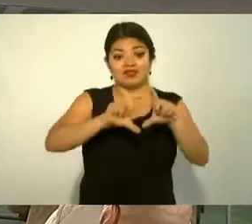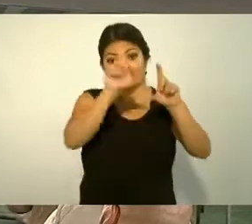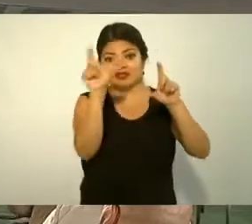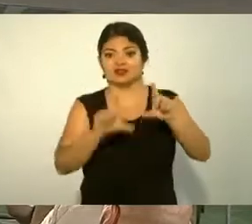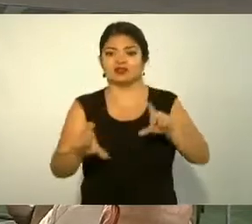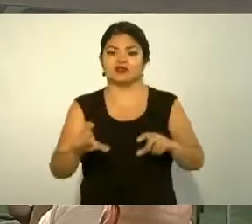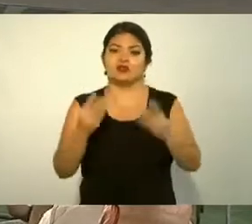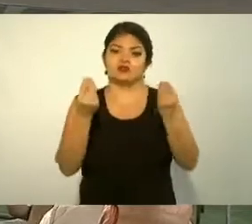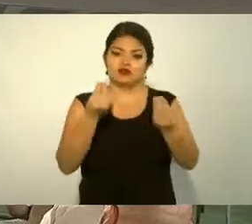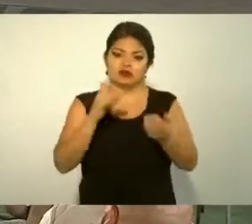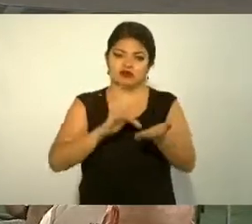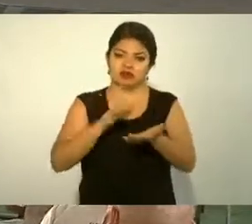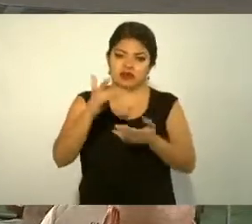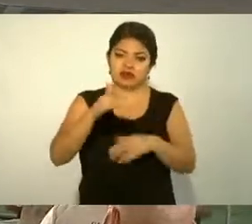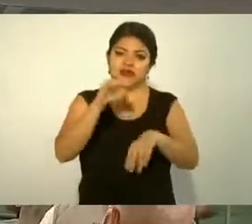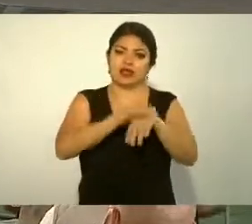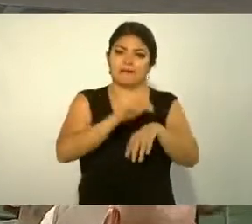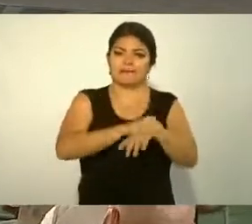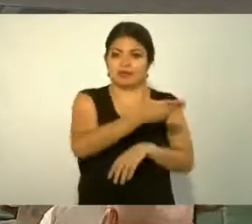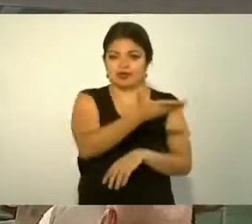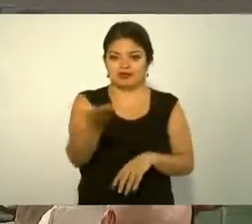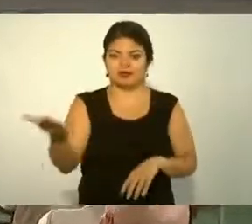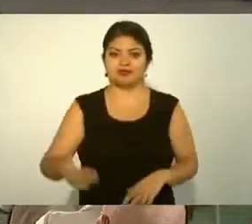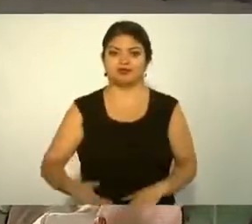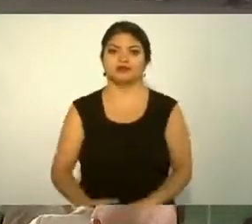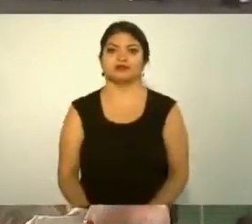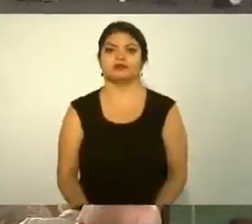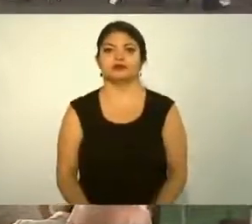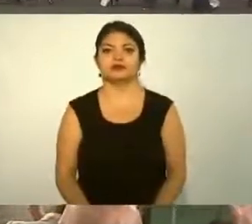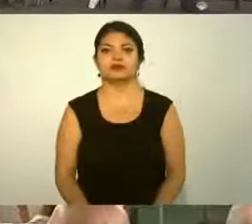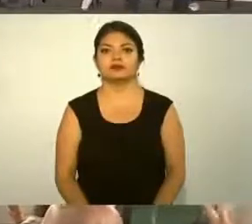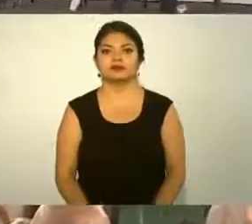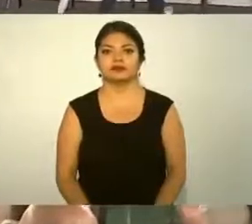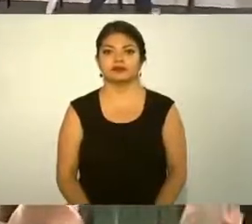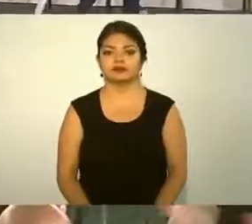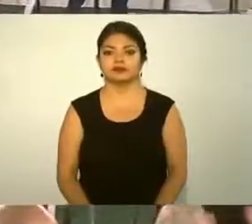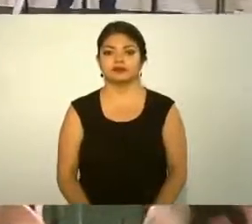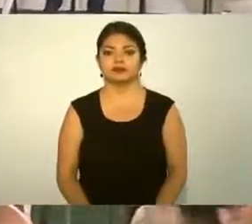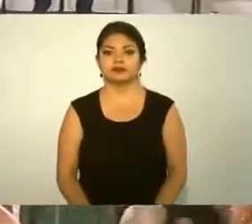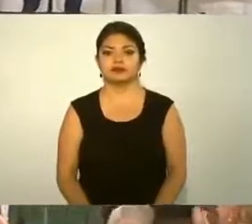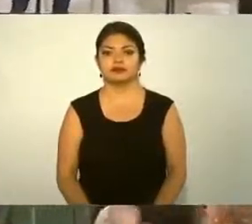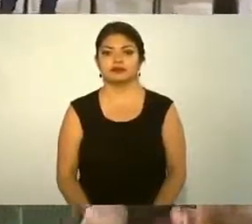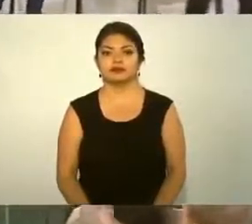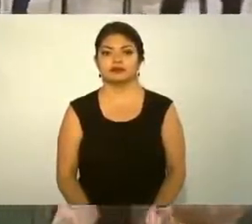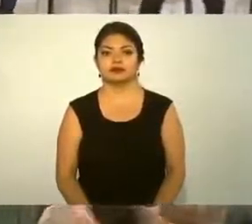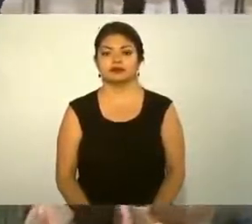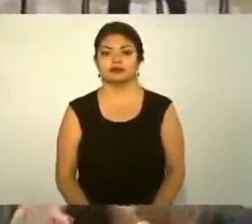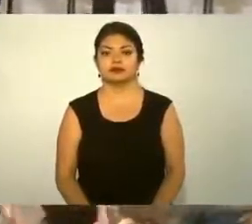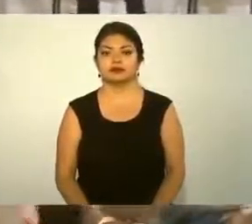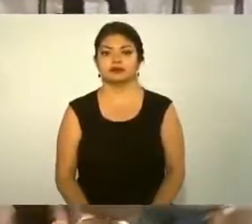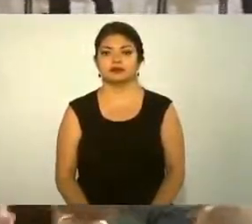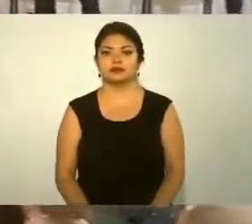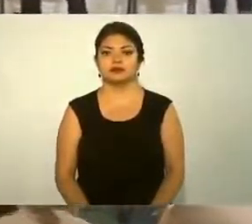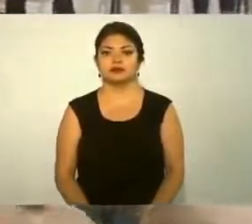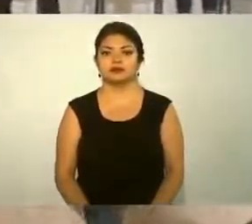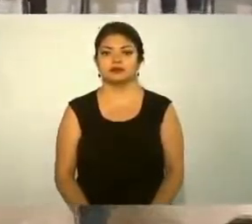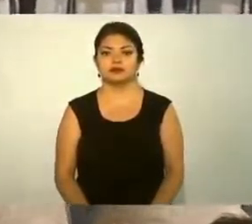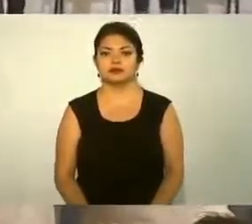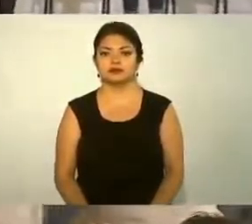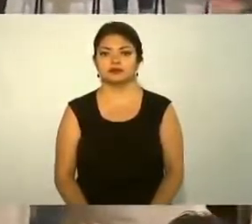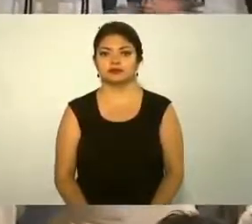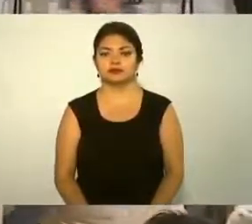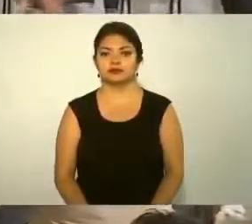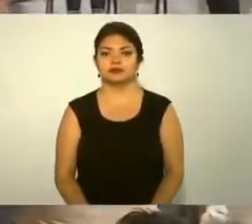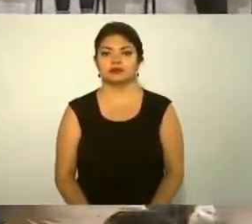gracias amigas y amigas de la mañanera no no no no